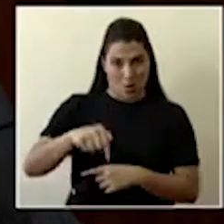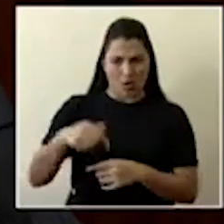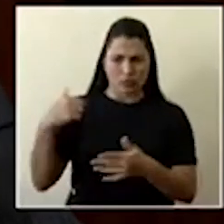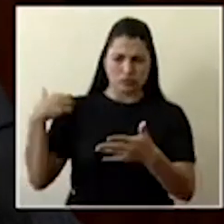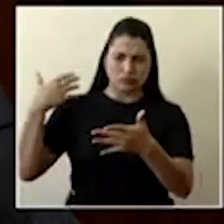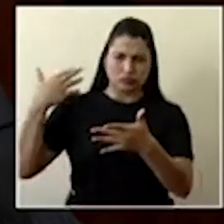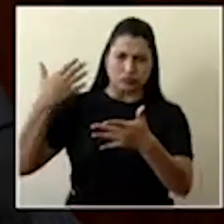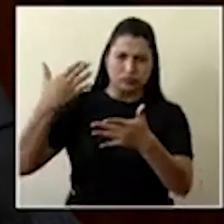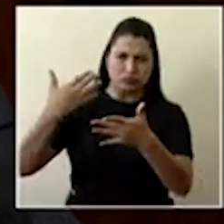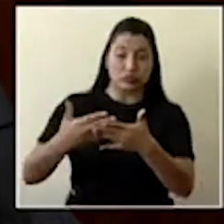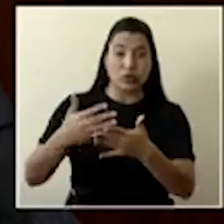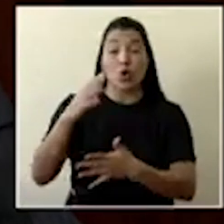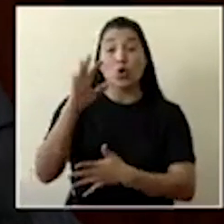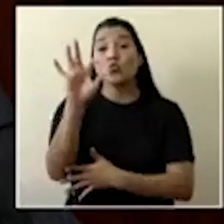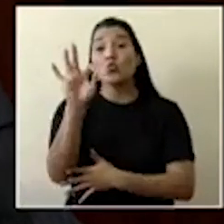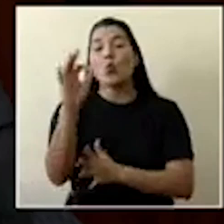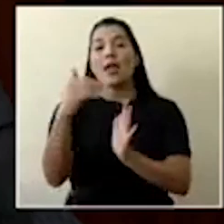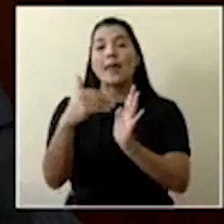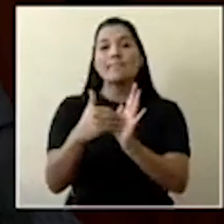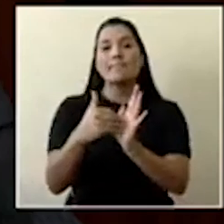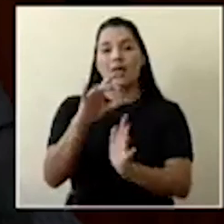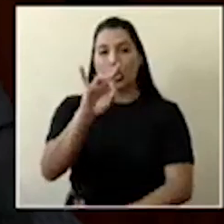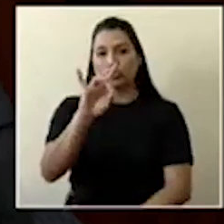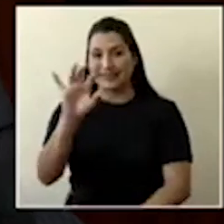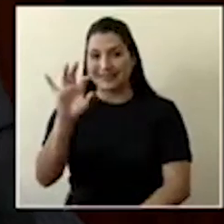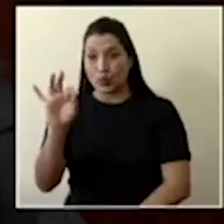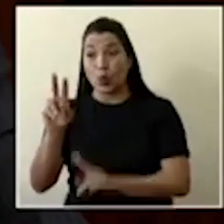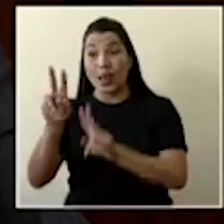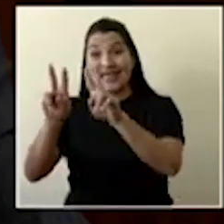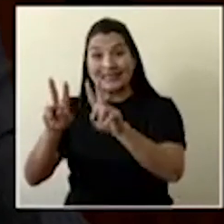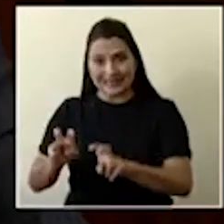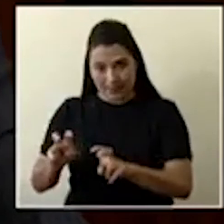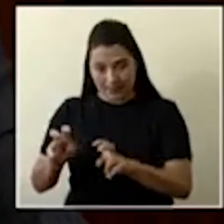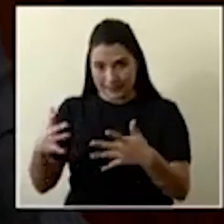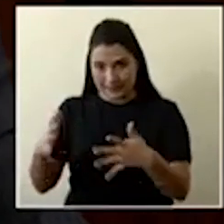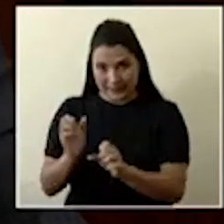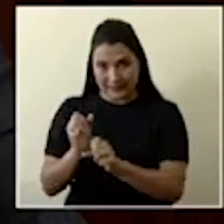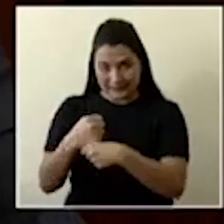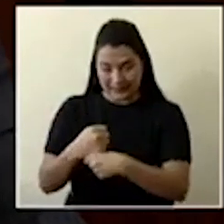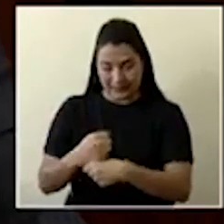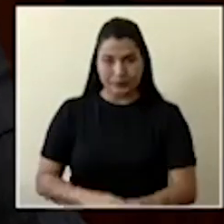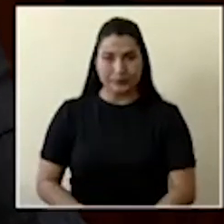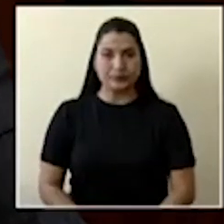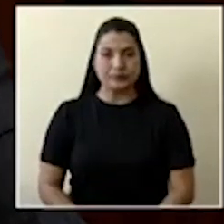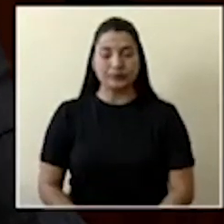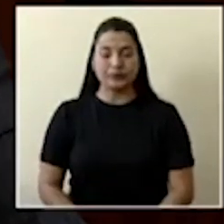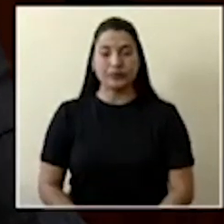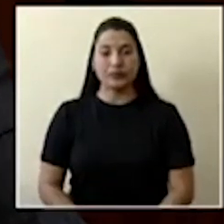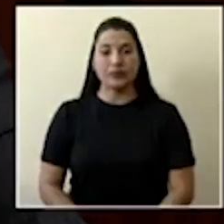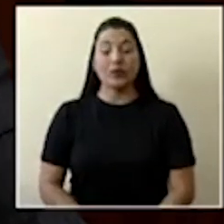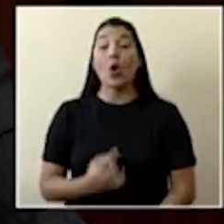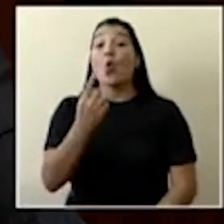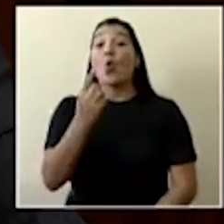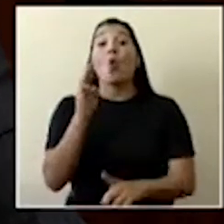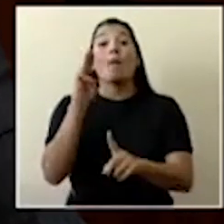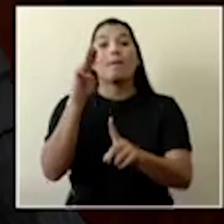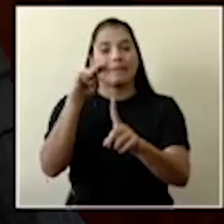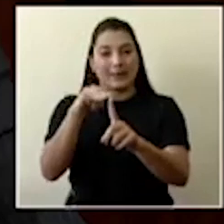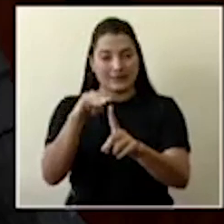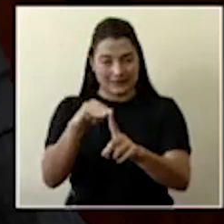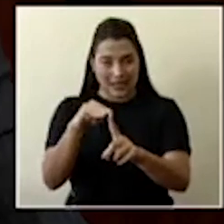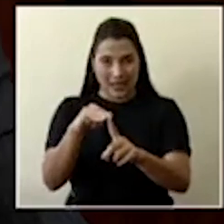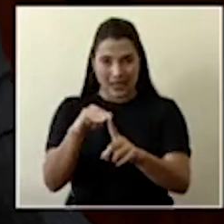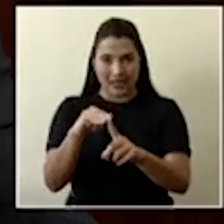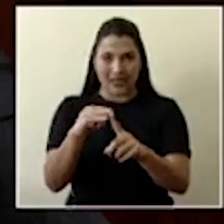total de 9.089 muestras. Hay un mensaje que en medio de toda